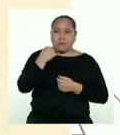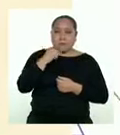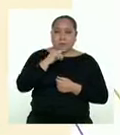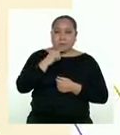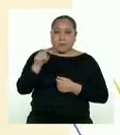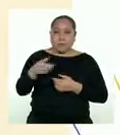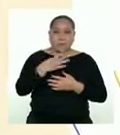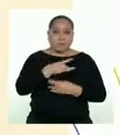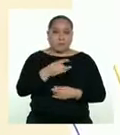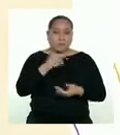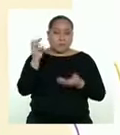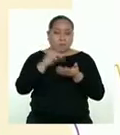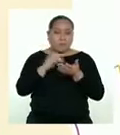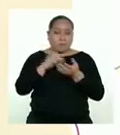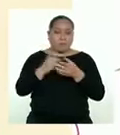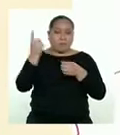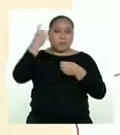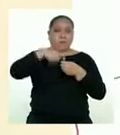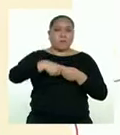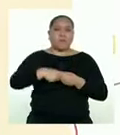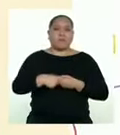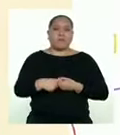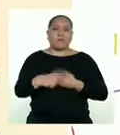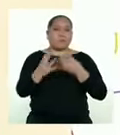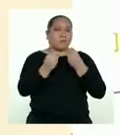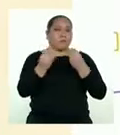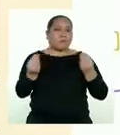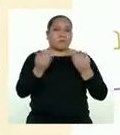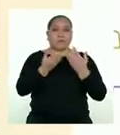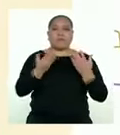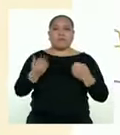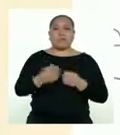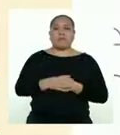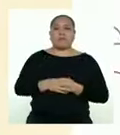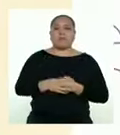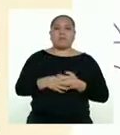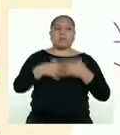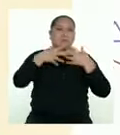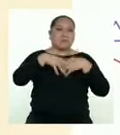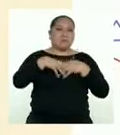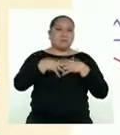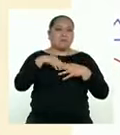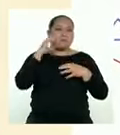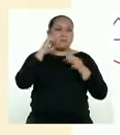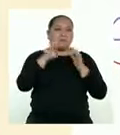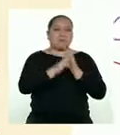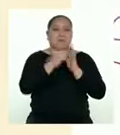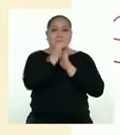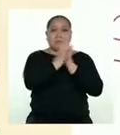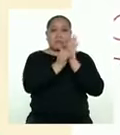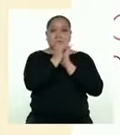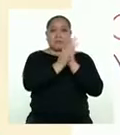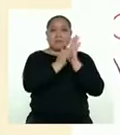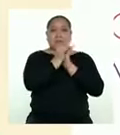que ellas y ellos se interesen más en participar. Existen muchos recursos electrónicos como canales de matemáticas en YouTube,